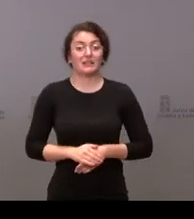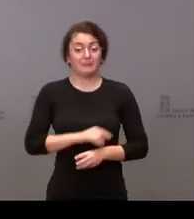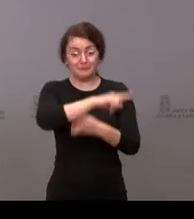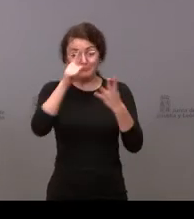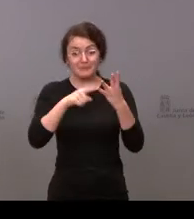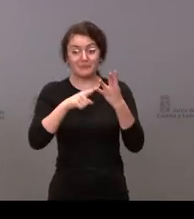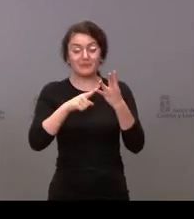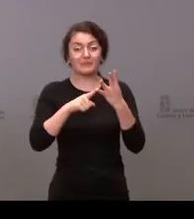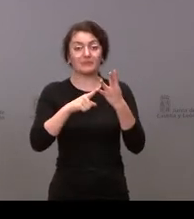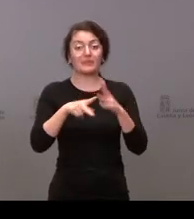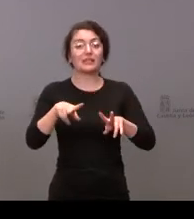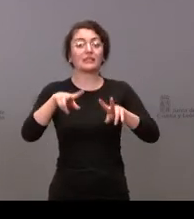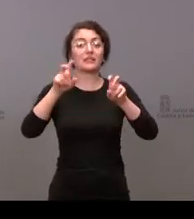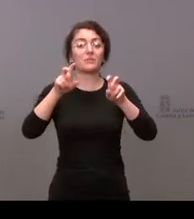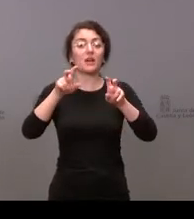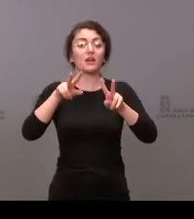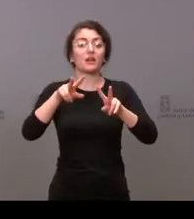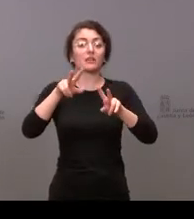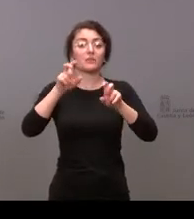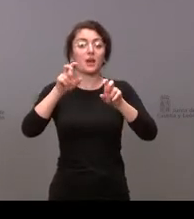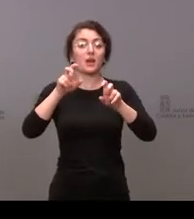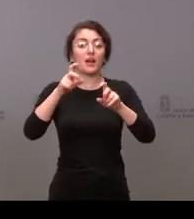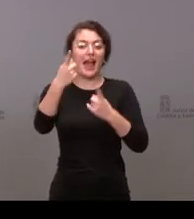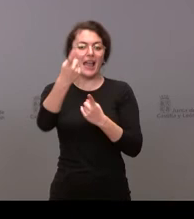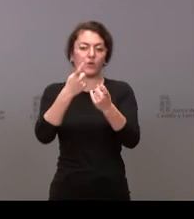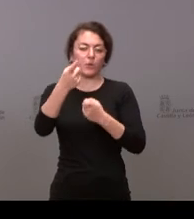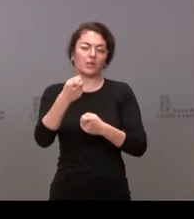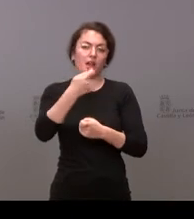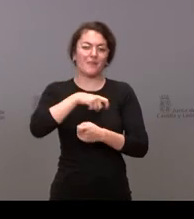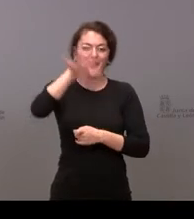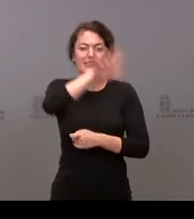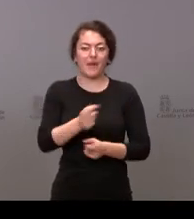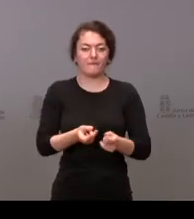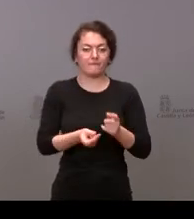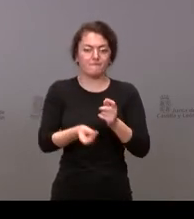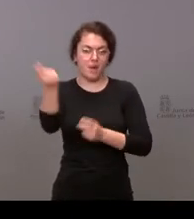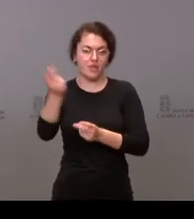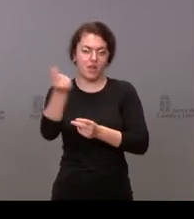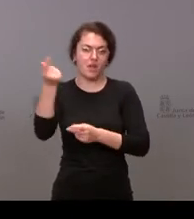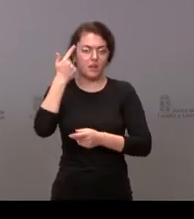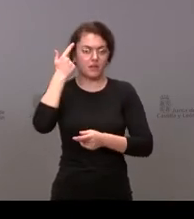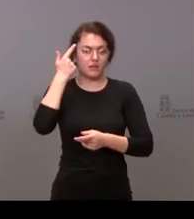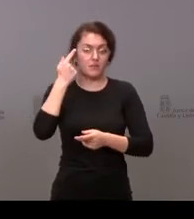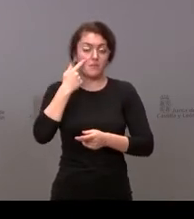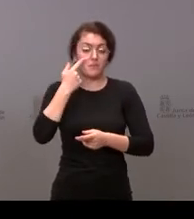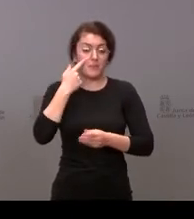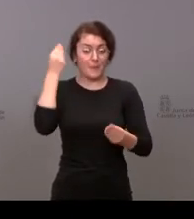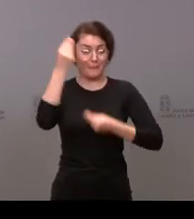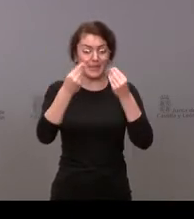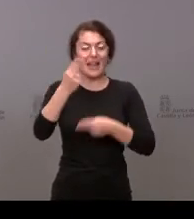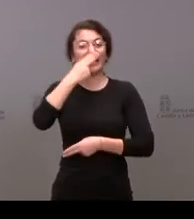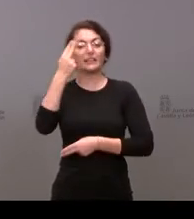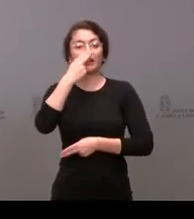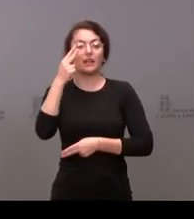al hilo de las encuestas sobre la España vaciada una reflexión y le pregunto directamente si usted cree que los intereses de provincias como